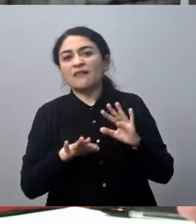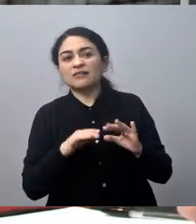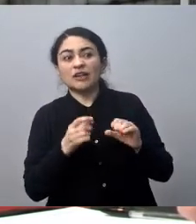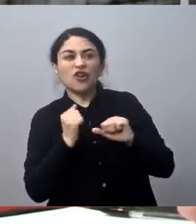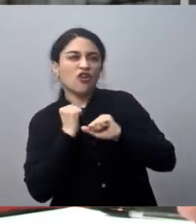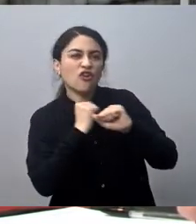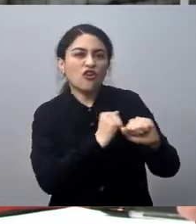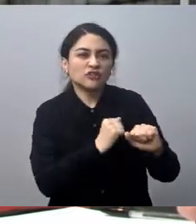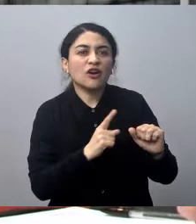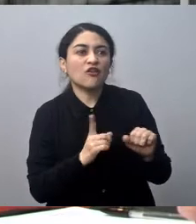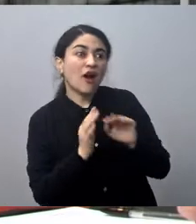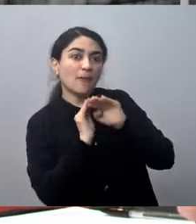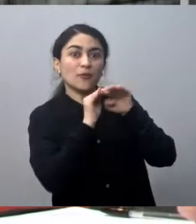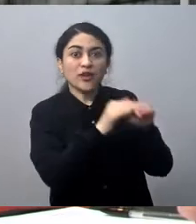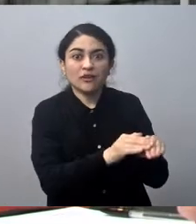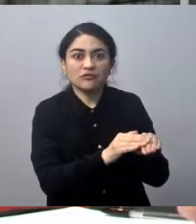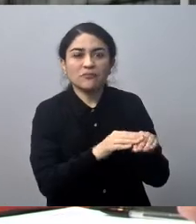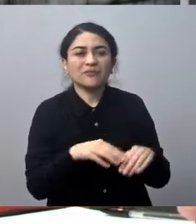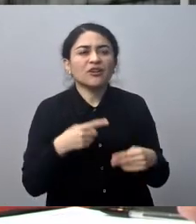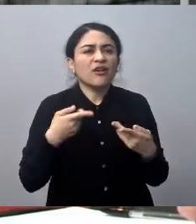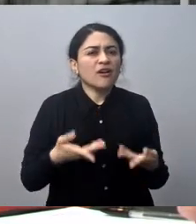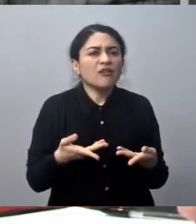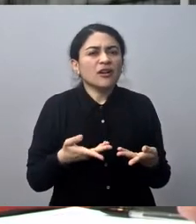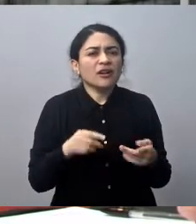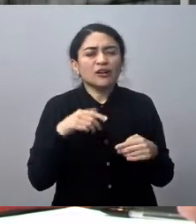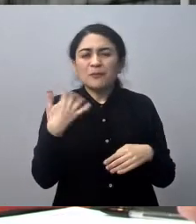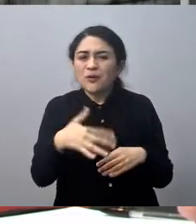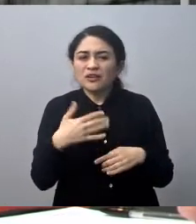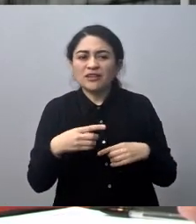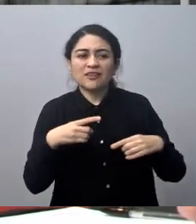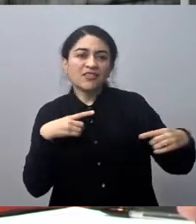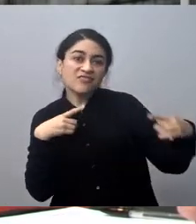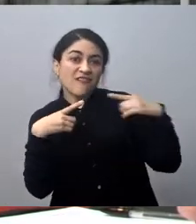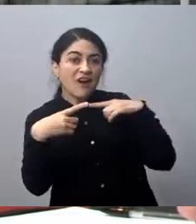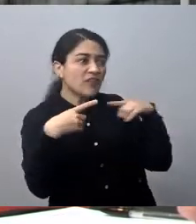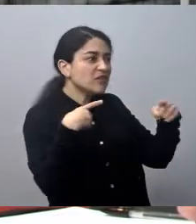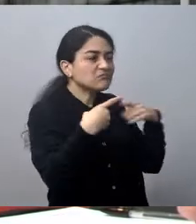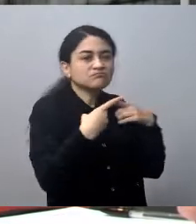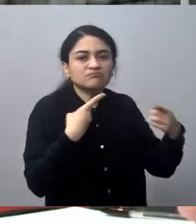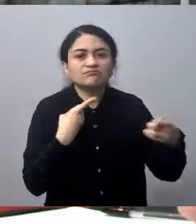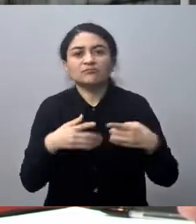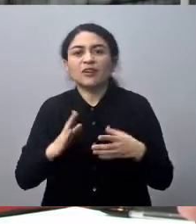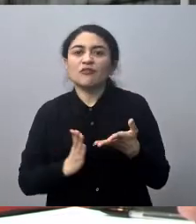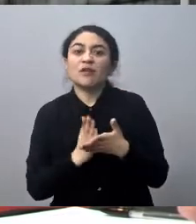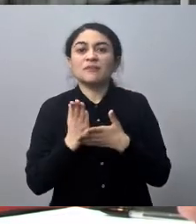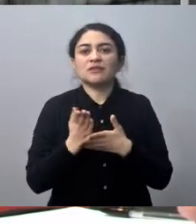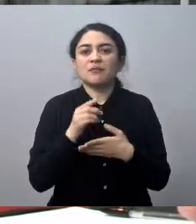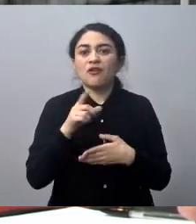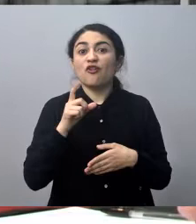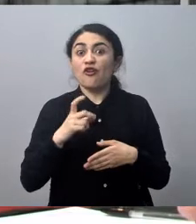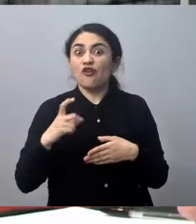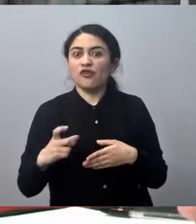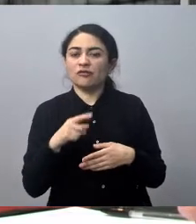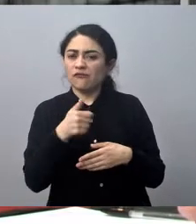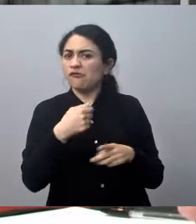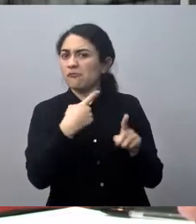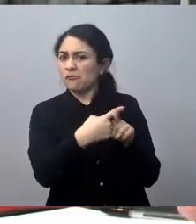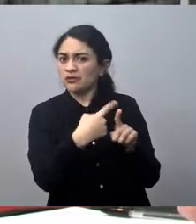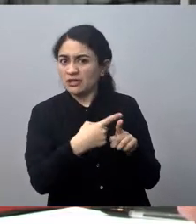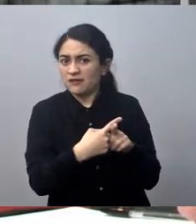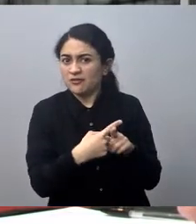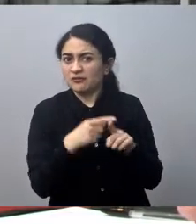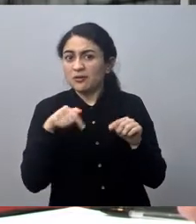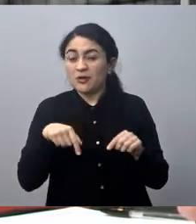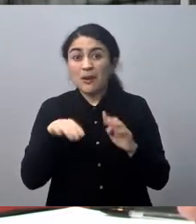día, lo que importa es iniciar este debate, y lo iniciamos en Concona. Creo que eso es una buena señal, como lo decía usted la otra vez en el